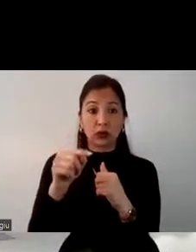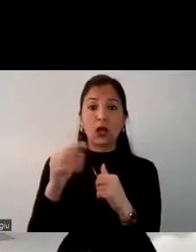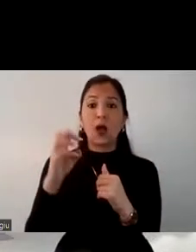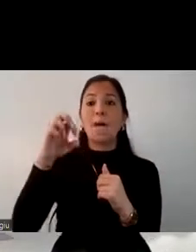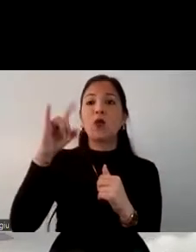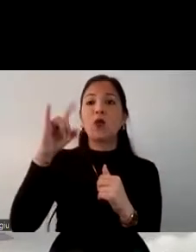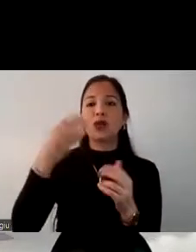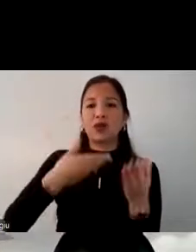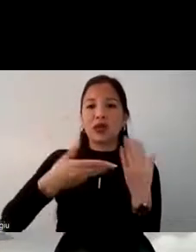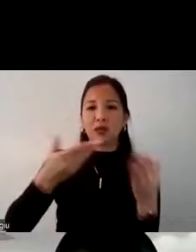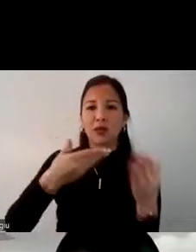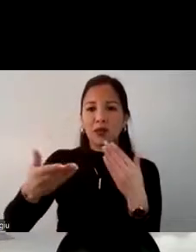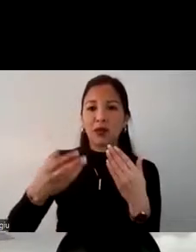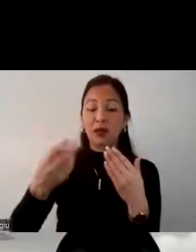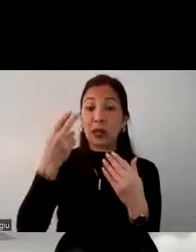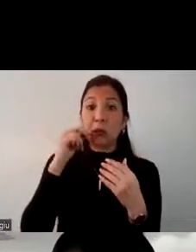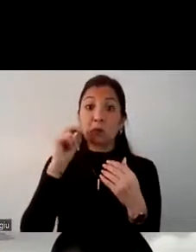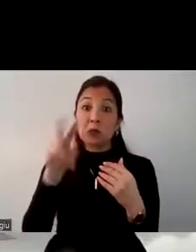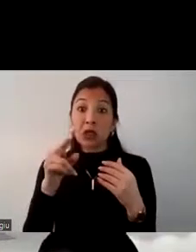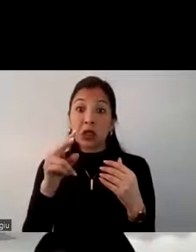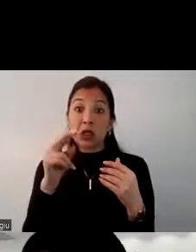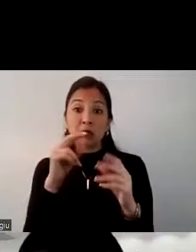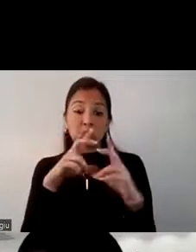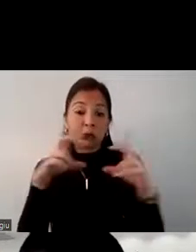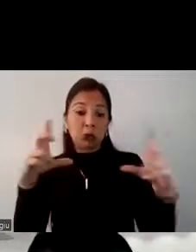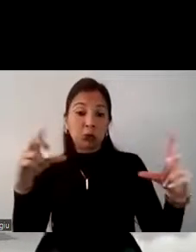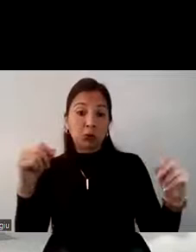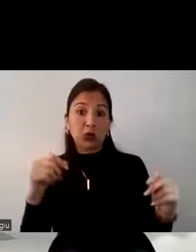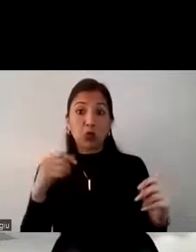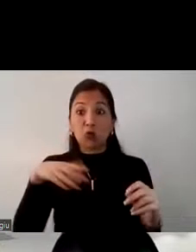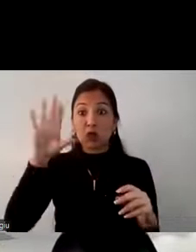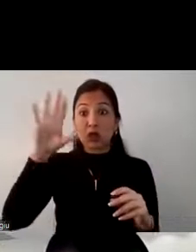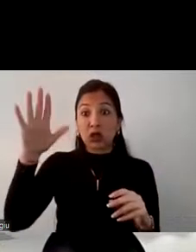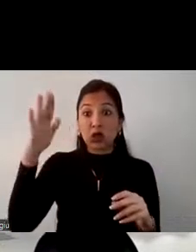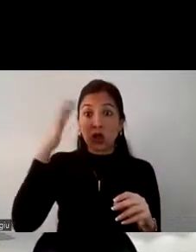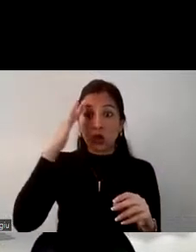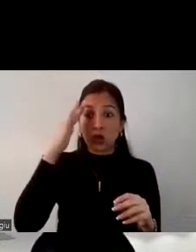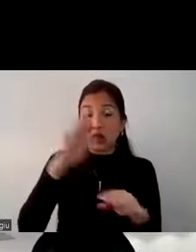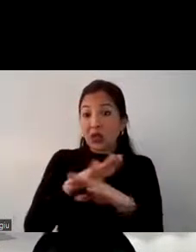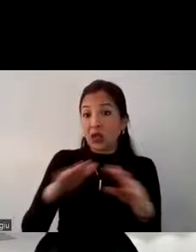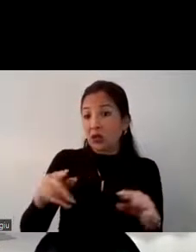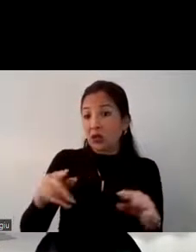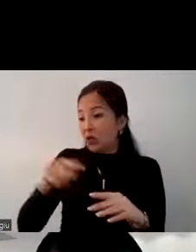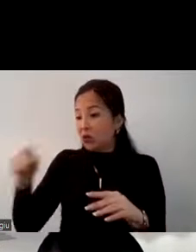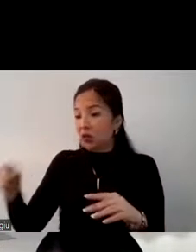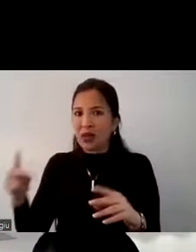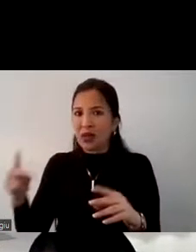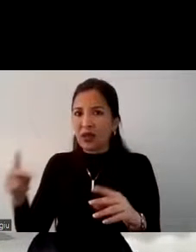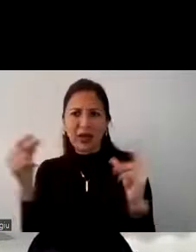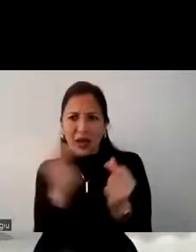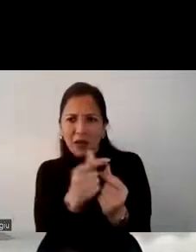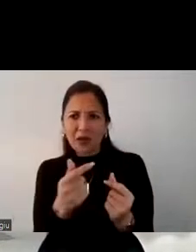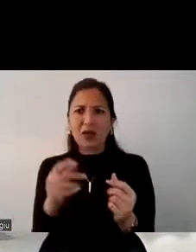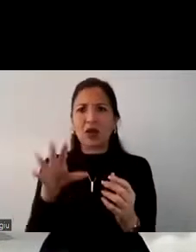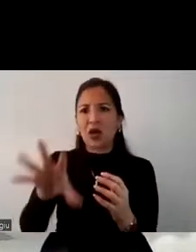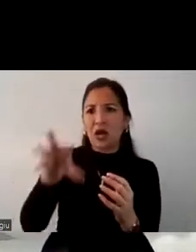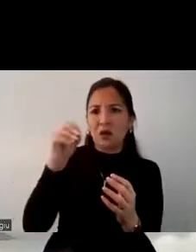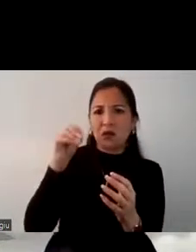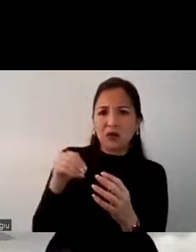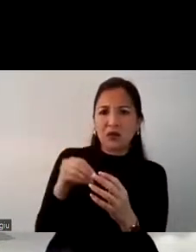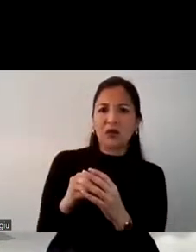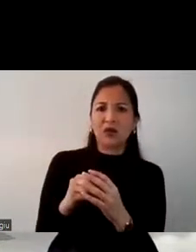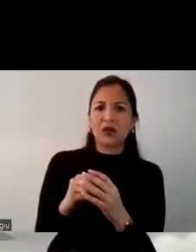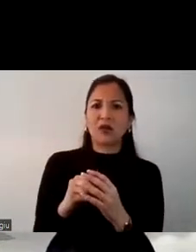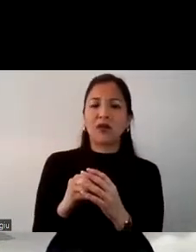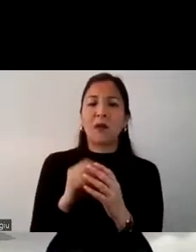mira este paquete solamente por cinco días expira en tal día date prisa y automáticamente esos son como